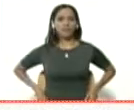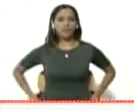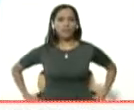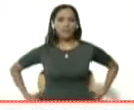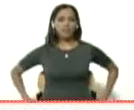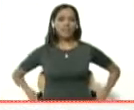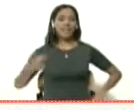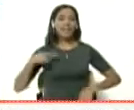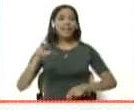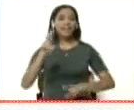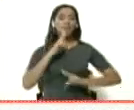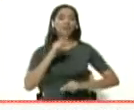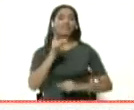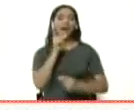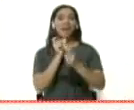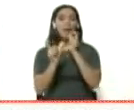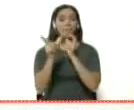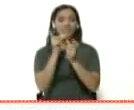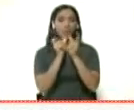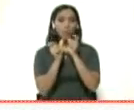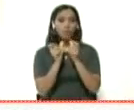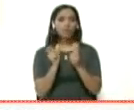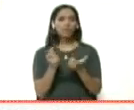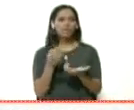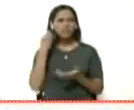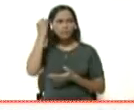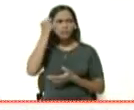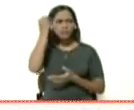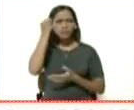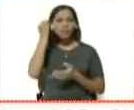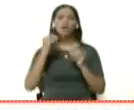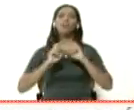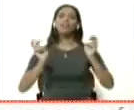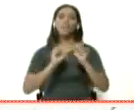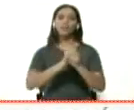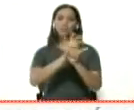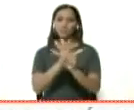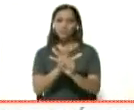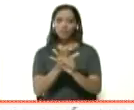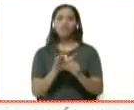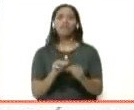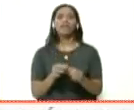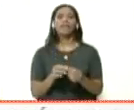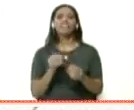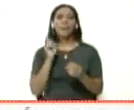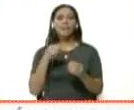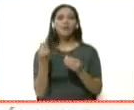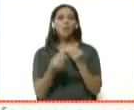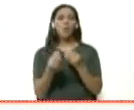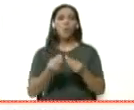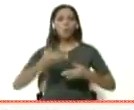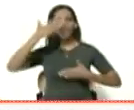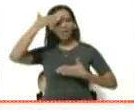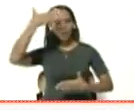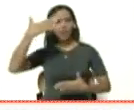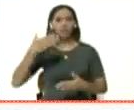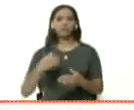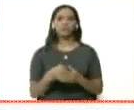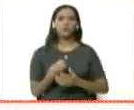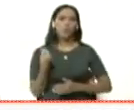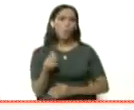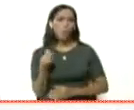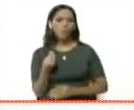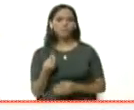respuestas a las preguntas que quizás se estén haciendo con todo este tema del coronavirus, incluido cómo saludar. Háblenos un poco de estos